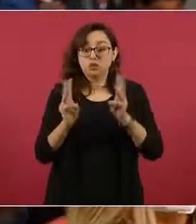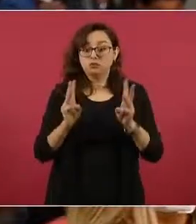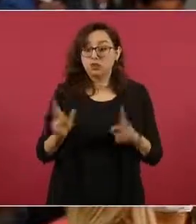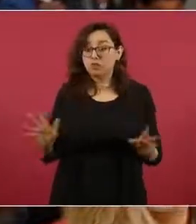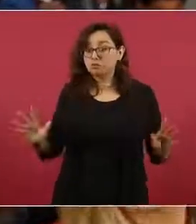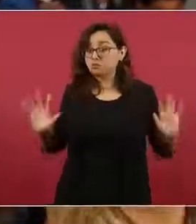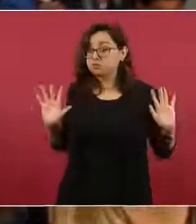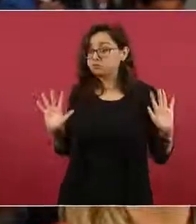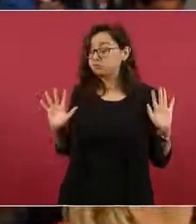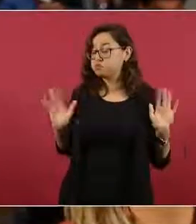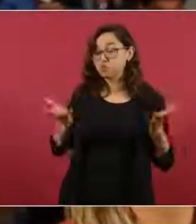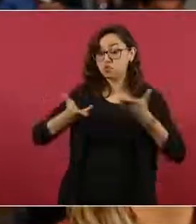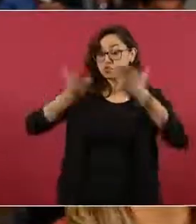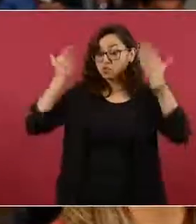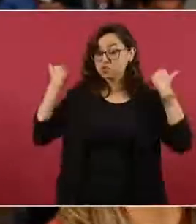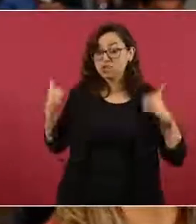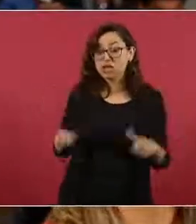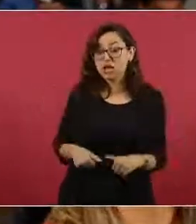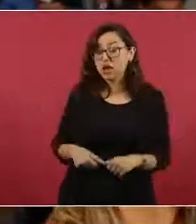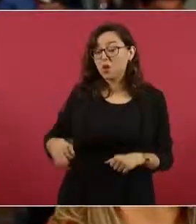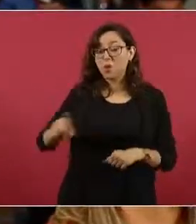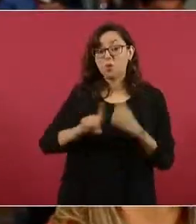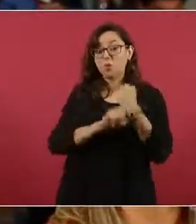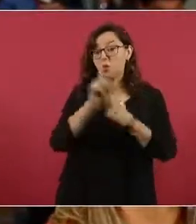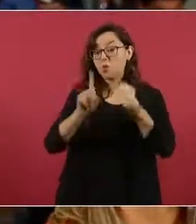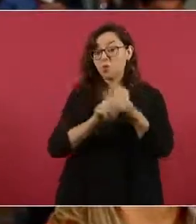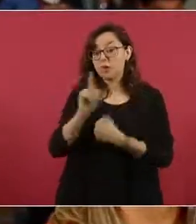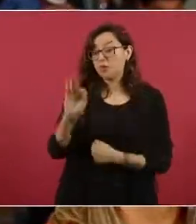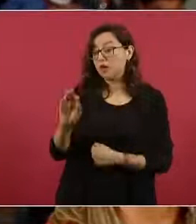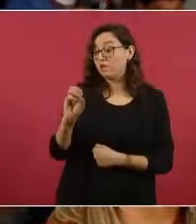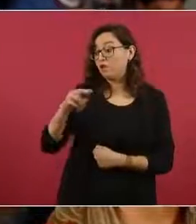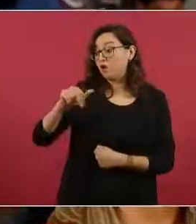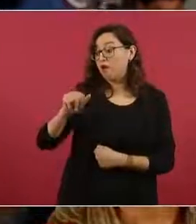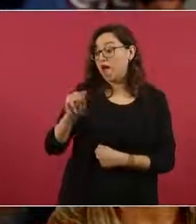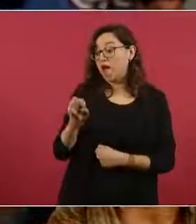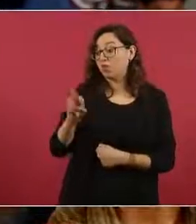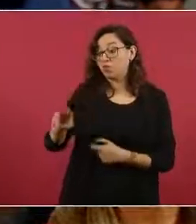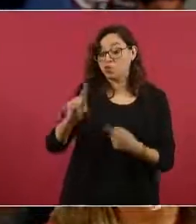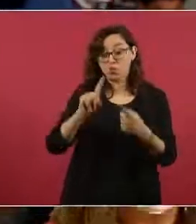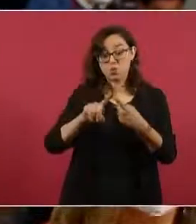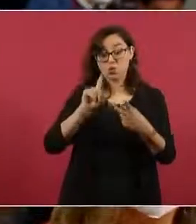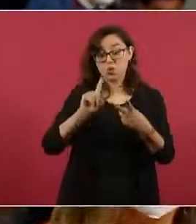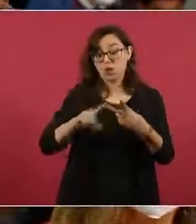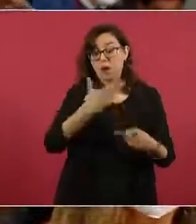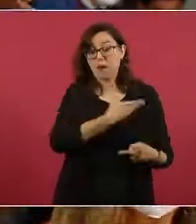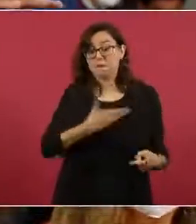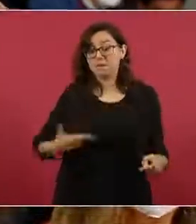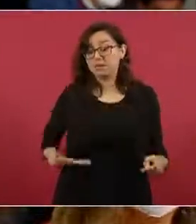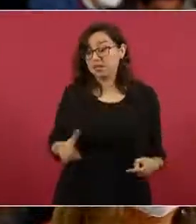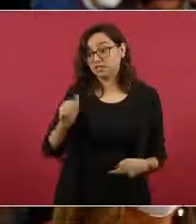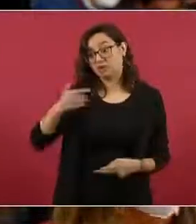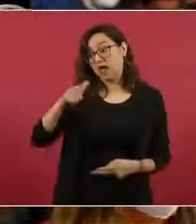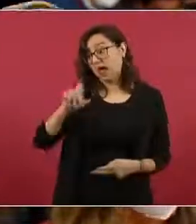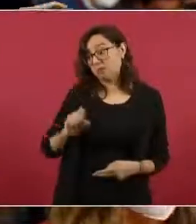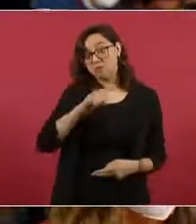y que es problema del presidente que no está liberando esos terrenos. Le están haciendo un descontento social